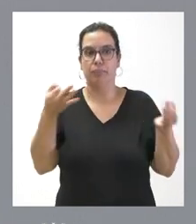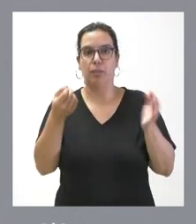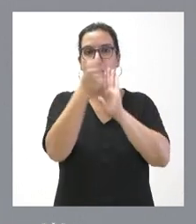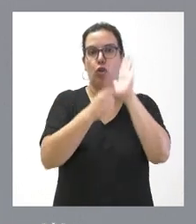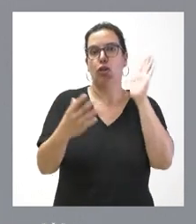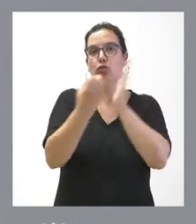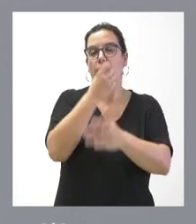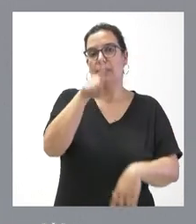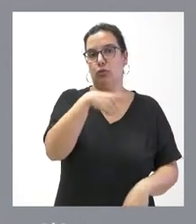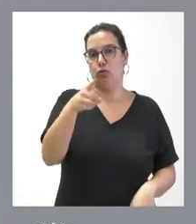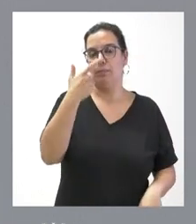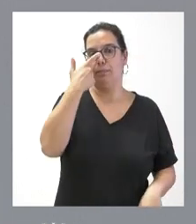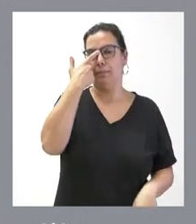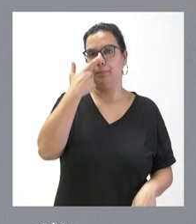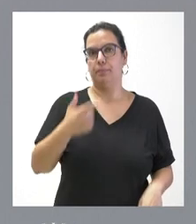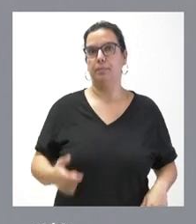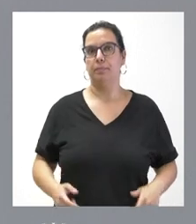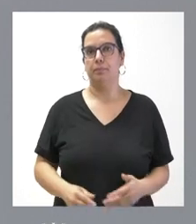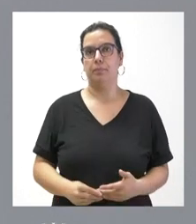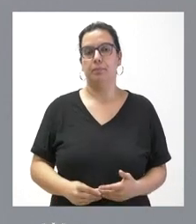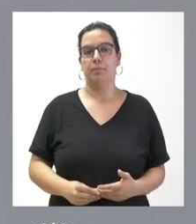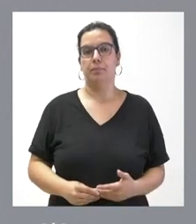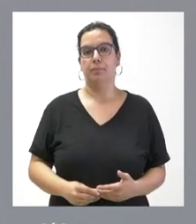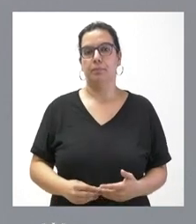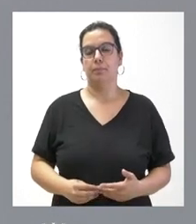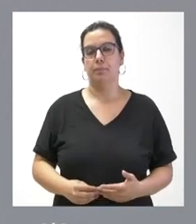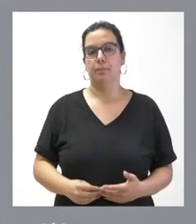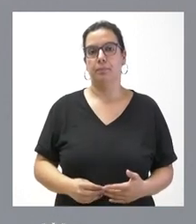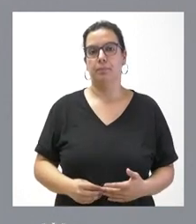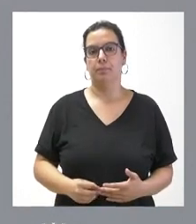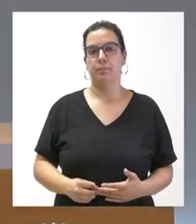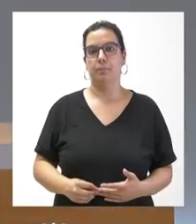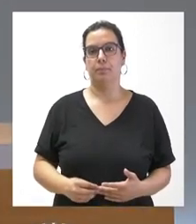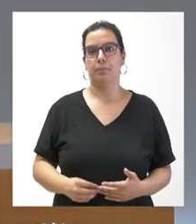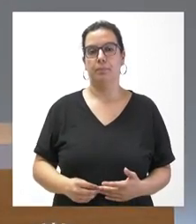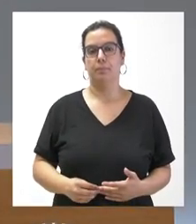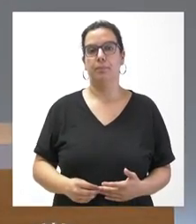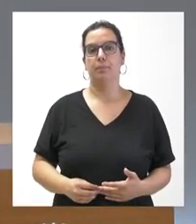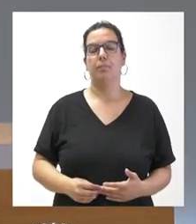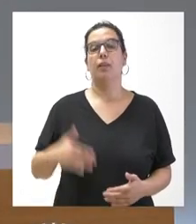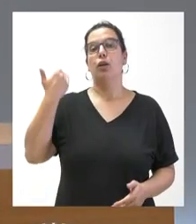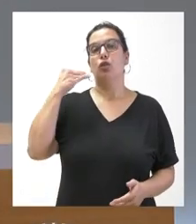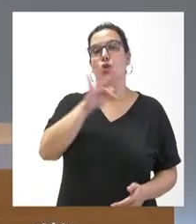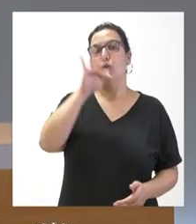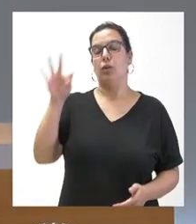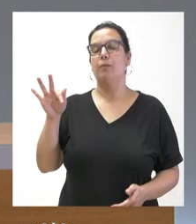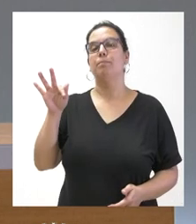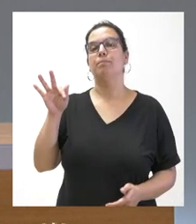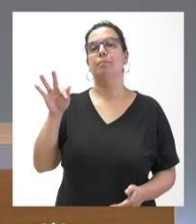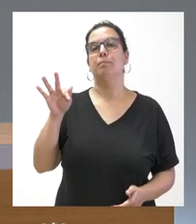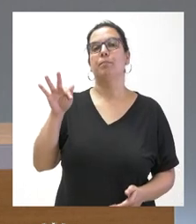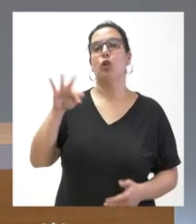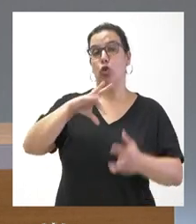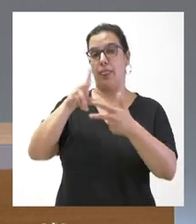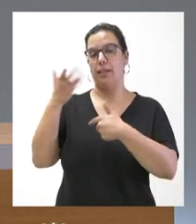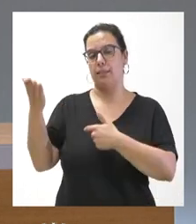condiciones que están regularmente o singularmente establecidas para este caso. En Soria tenemos hoy a Encarna Muñoz, de Soria